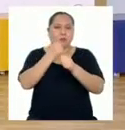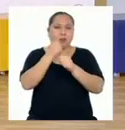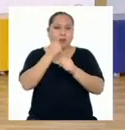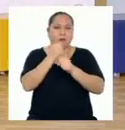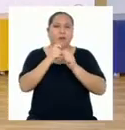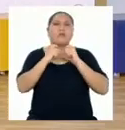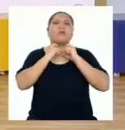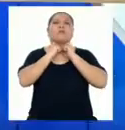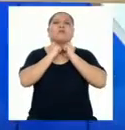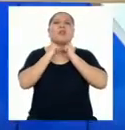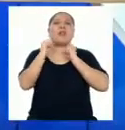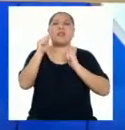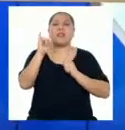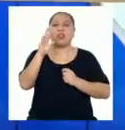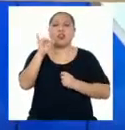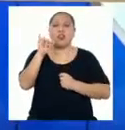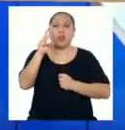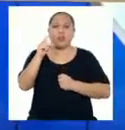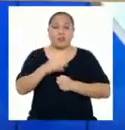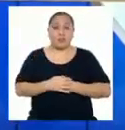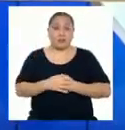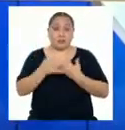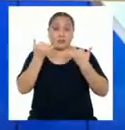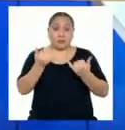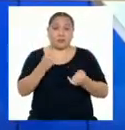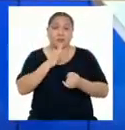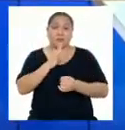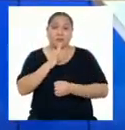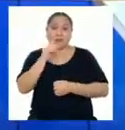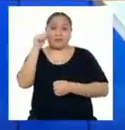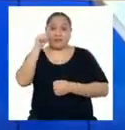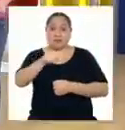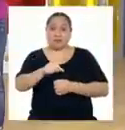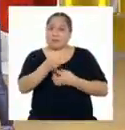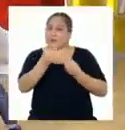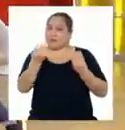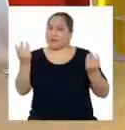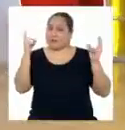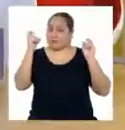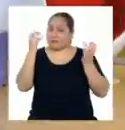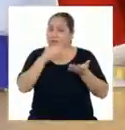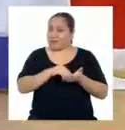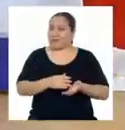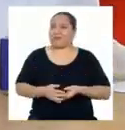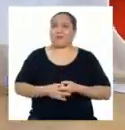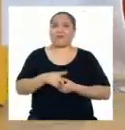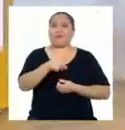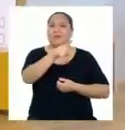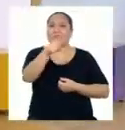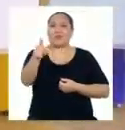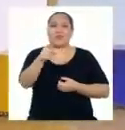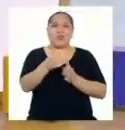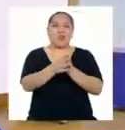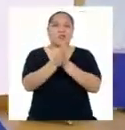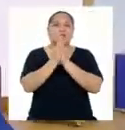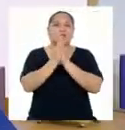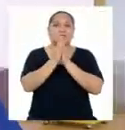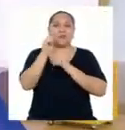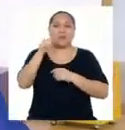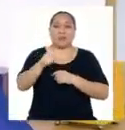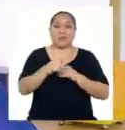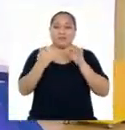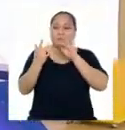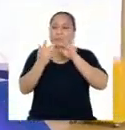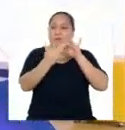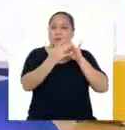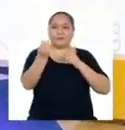de nuestra tiroides? Hoy hablaremos de esto y mucho más. Porque ustedes lo pidieron. En